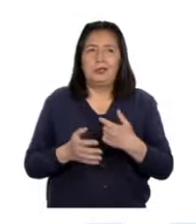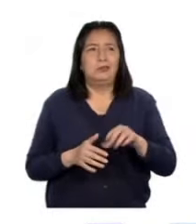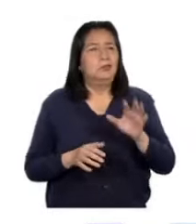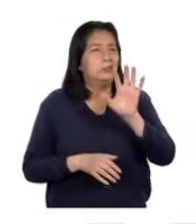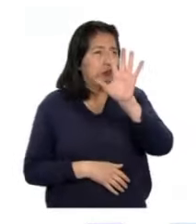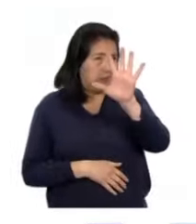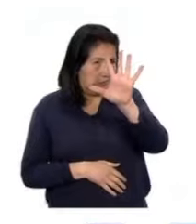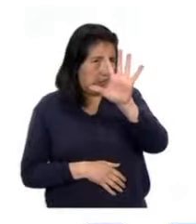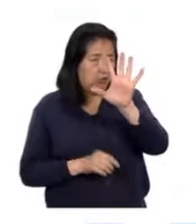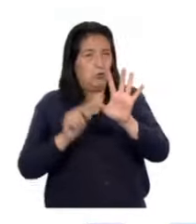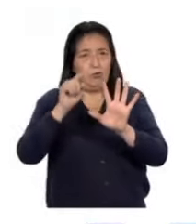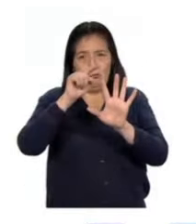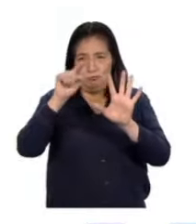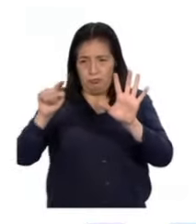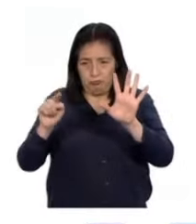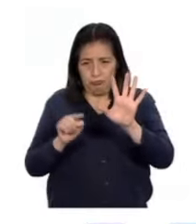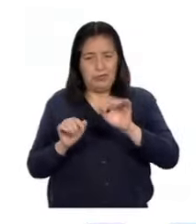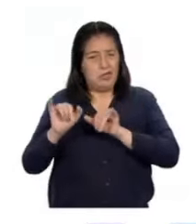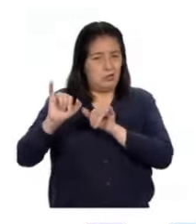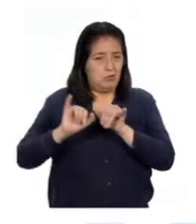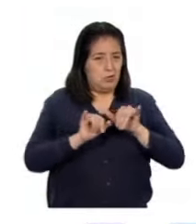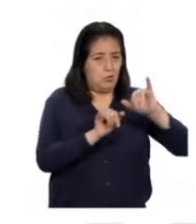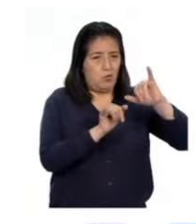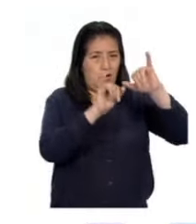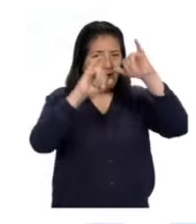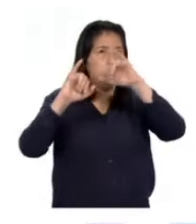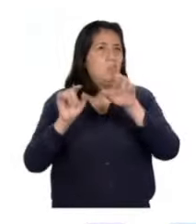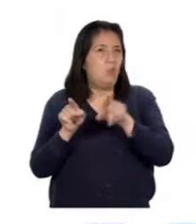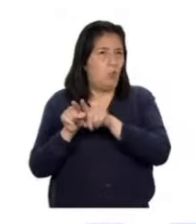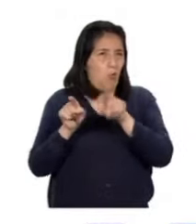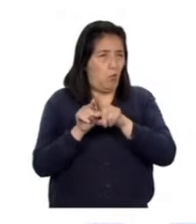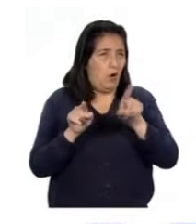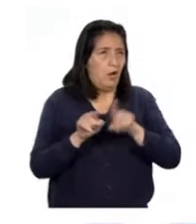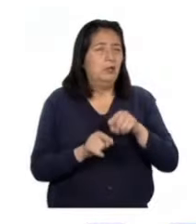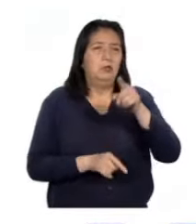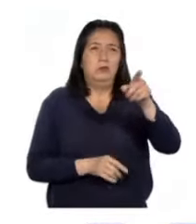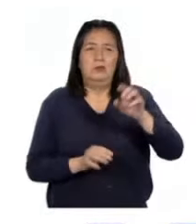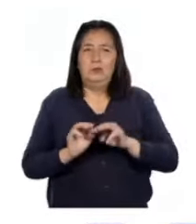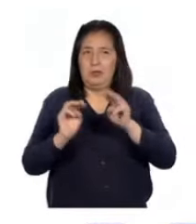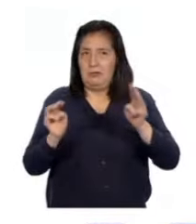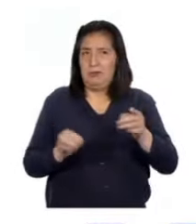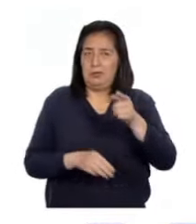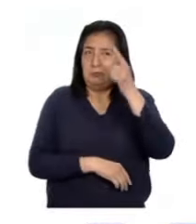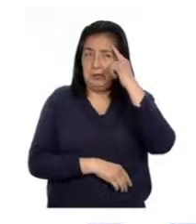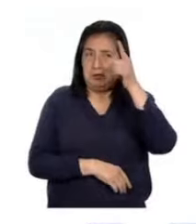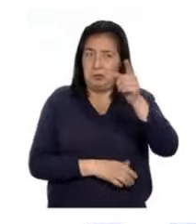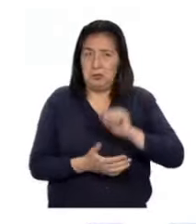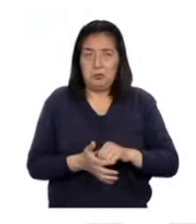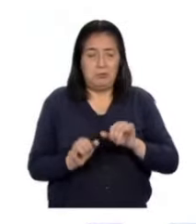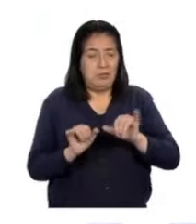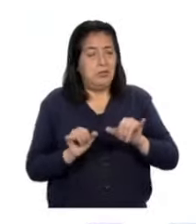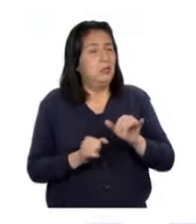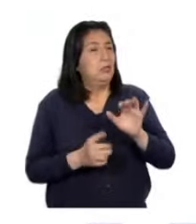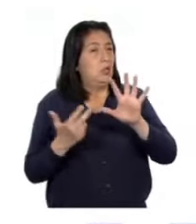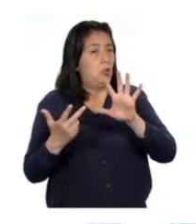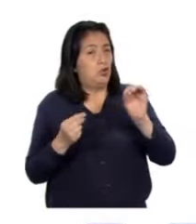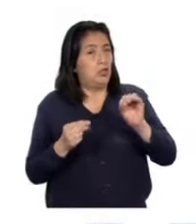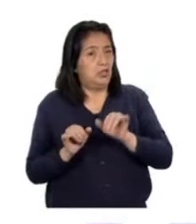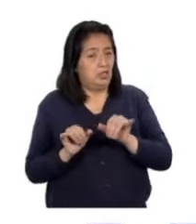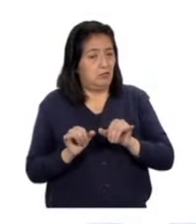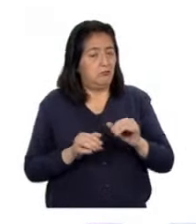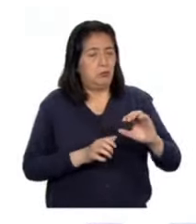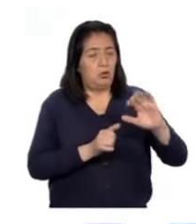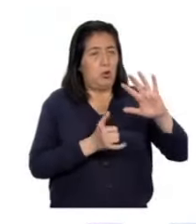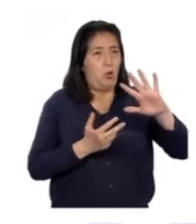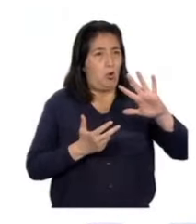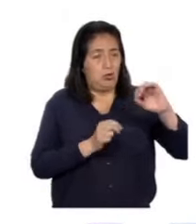de tener cinco lados de la misma medida. Una mesa con forma de pentágono que considere una medida de 80 centímetros para